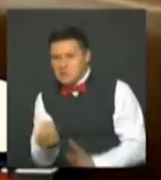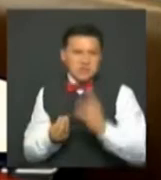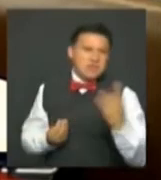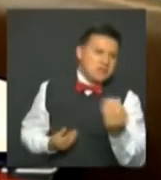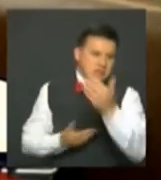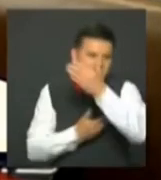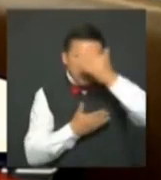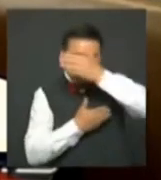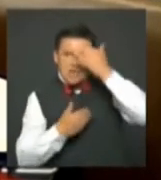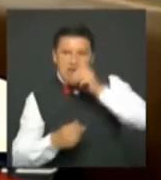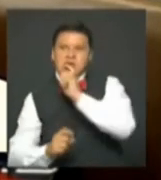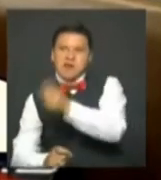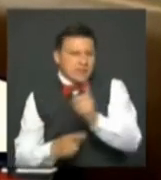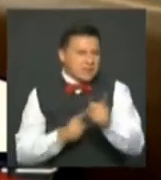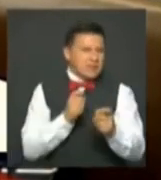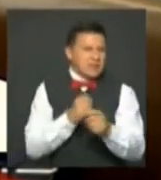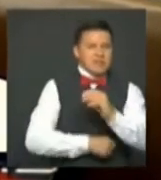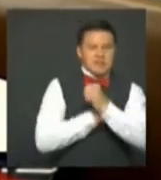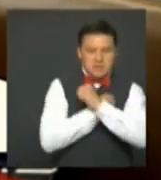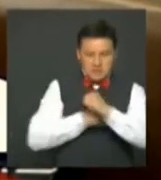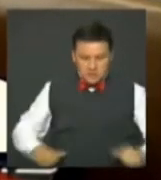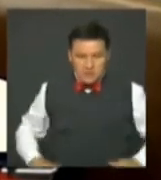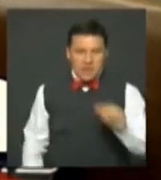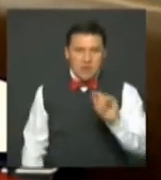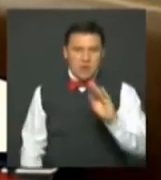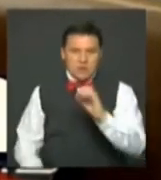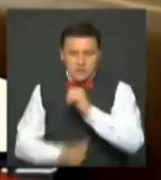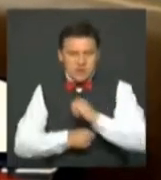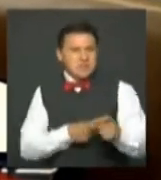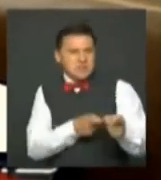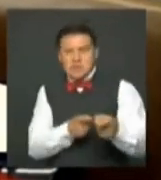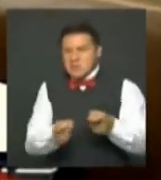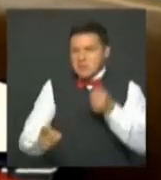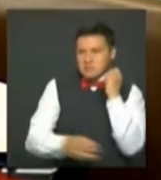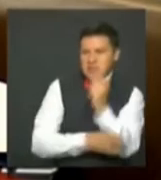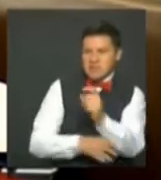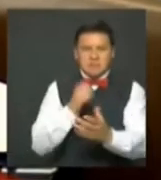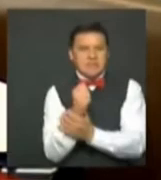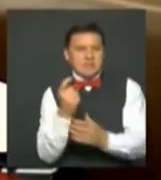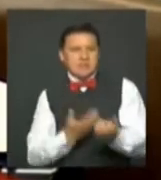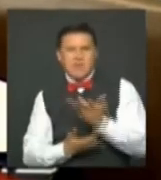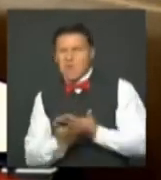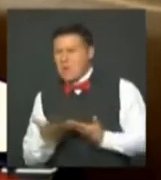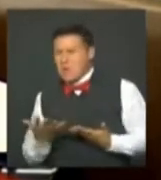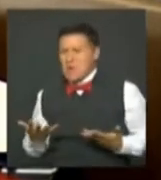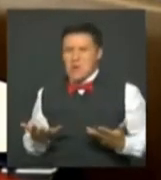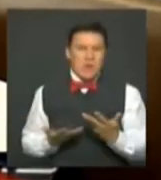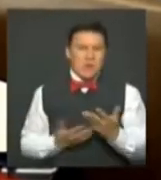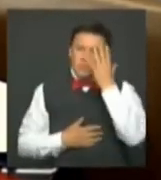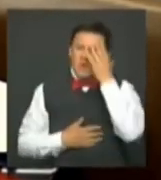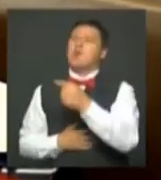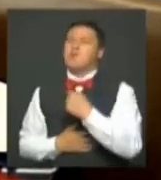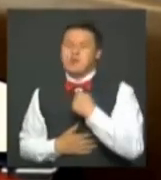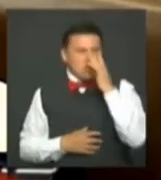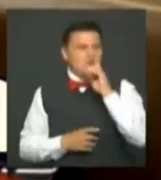guerrillas, o en el ejército, o en el paramilitarismo, sangre de colombianos que pudieron haber estado haciendo otra cosa. Y que por las